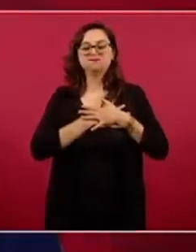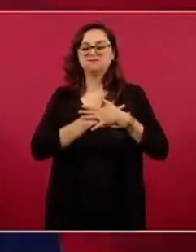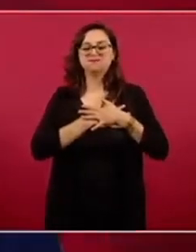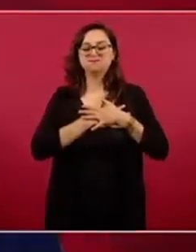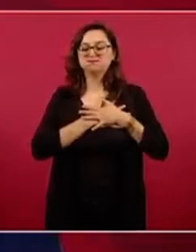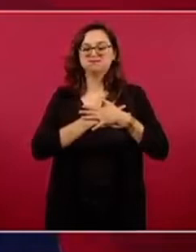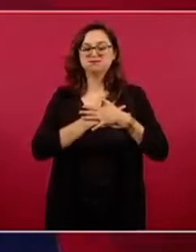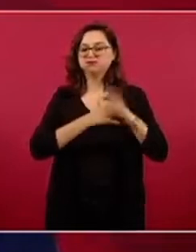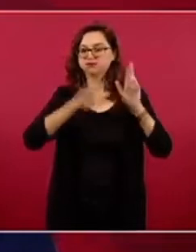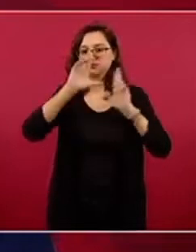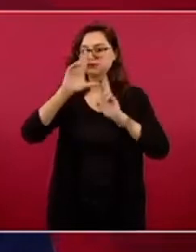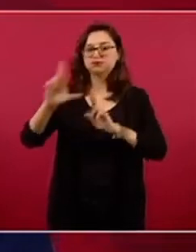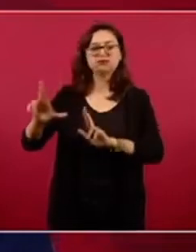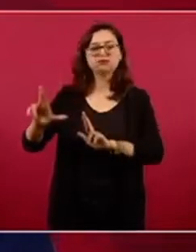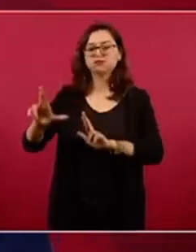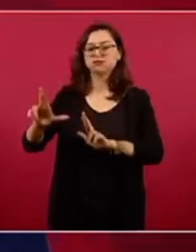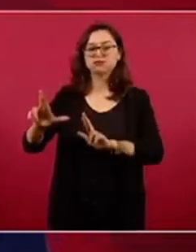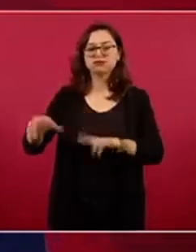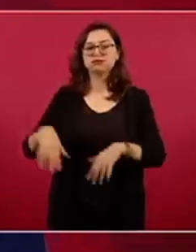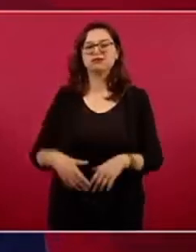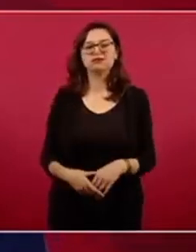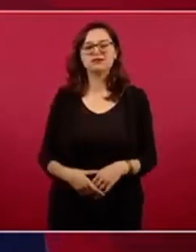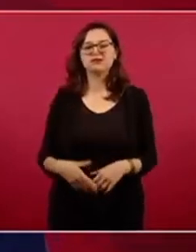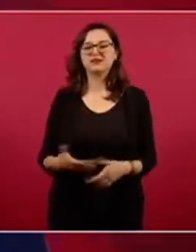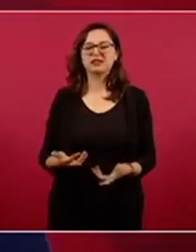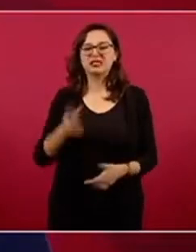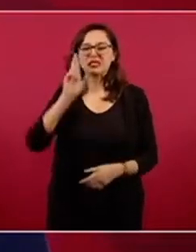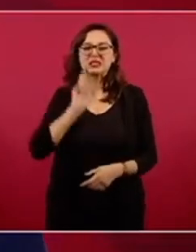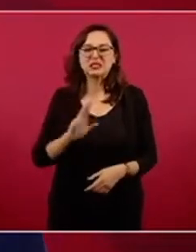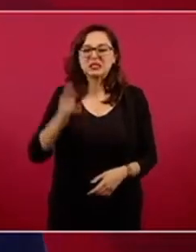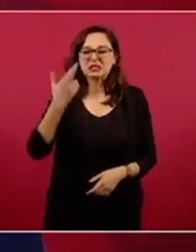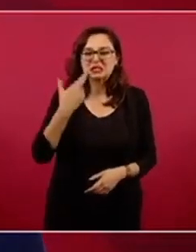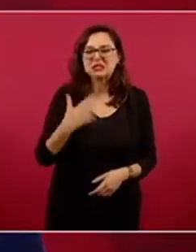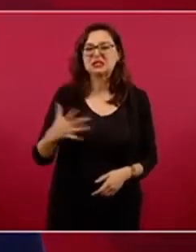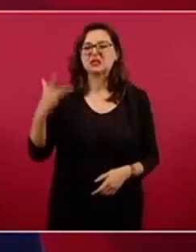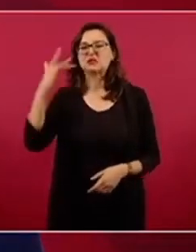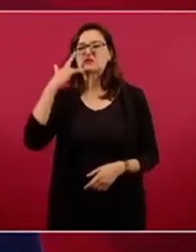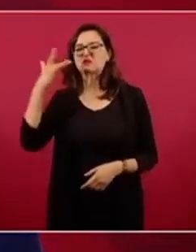no le tiene respeto, es clasista, es racista.